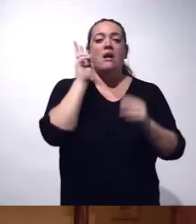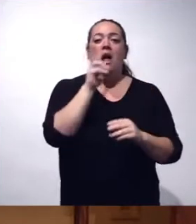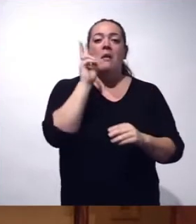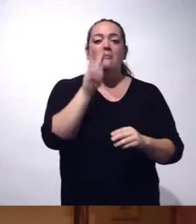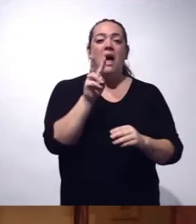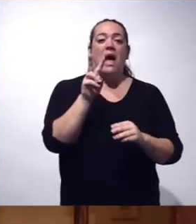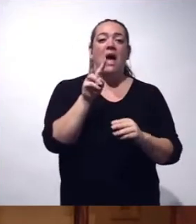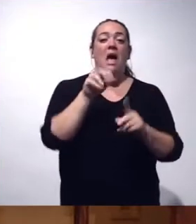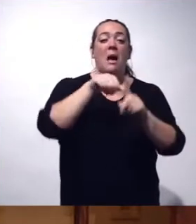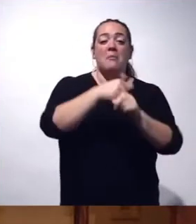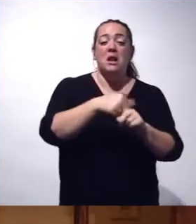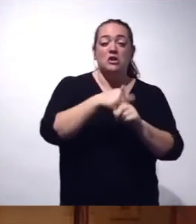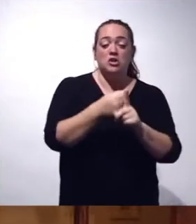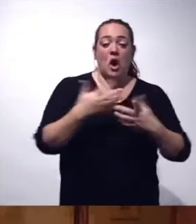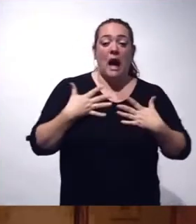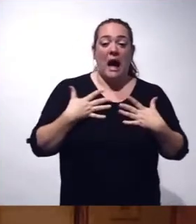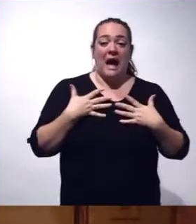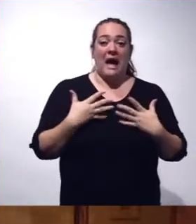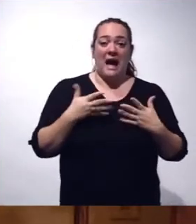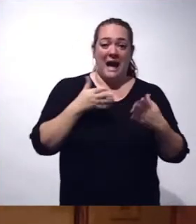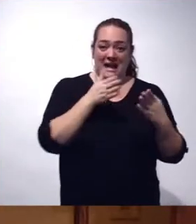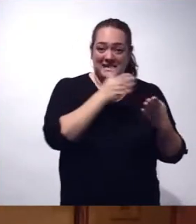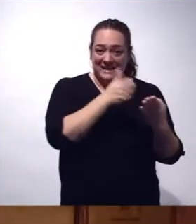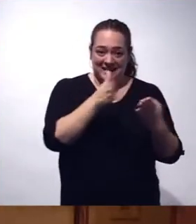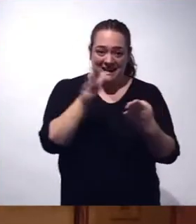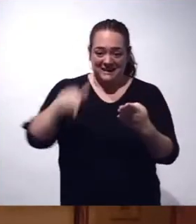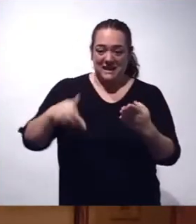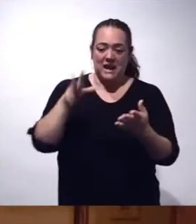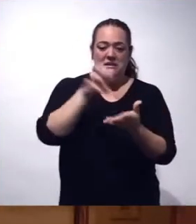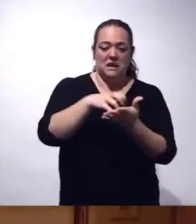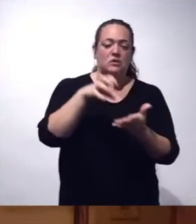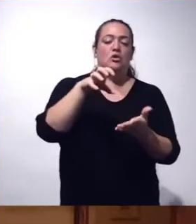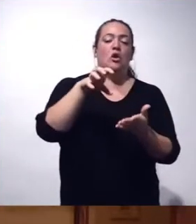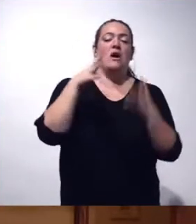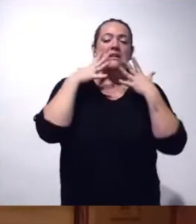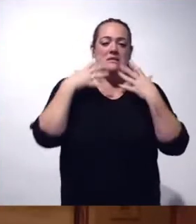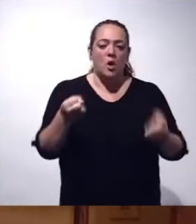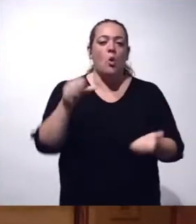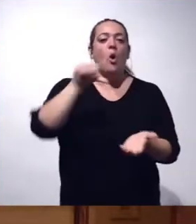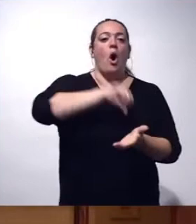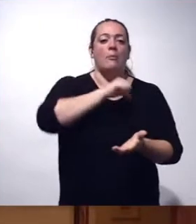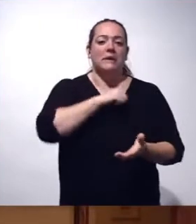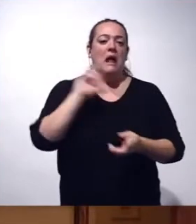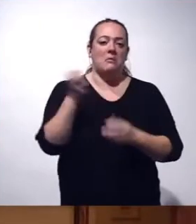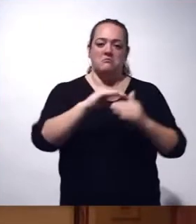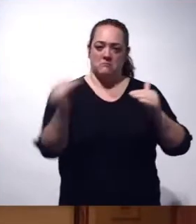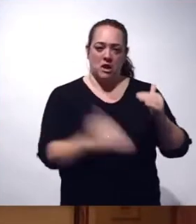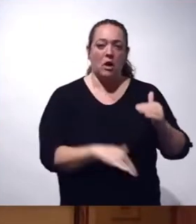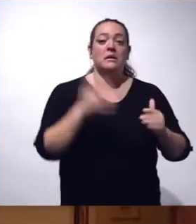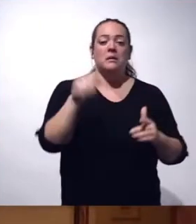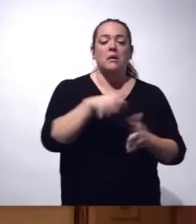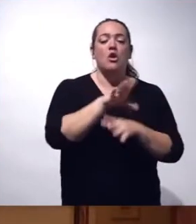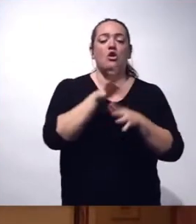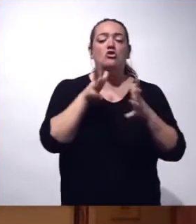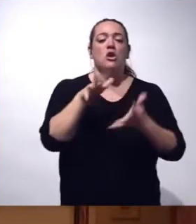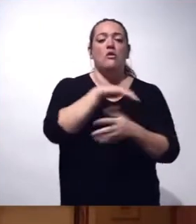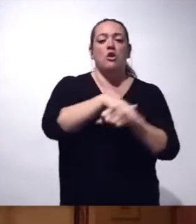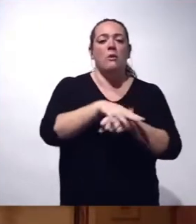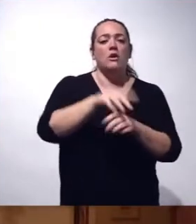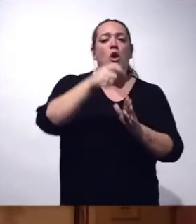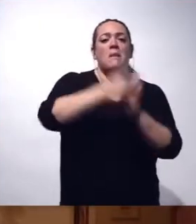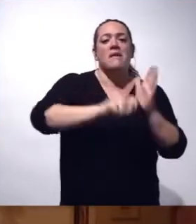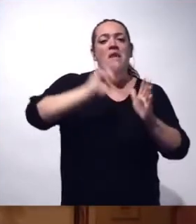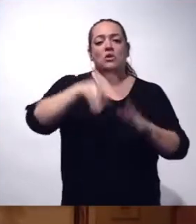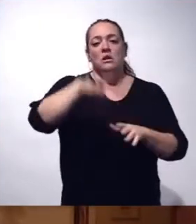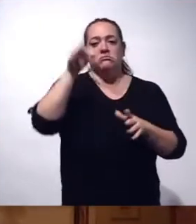la presión asistencial en los hospitales, centros de salud y demás. También en el Consejo de Gobierno hemos aprobado algunas medidas que tienen que ver